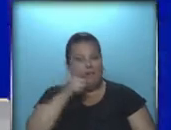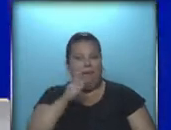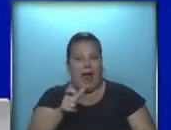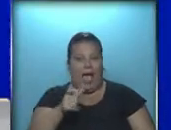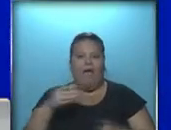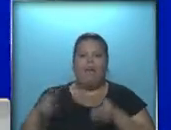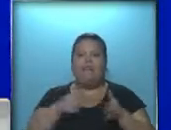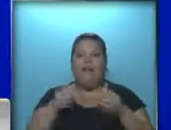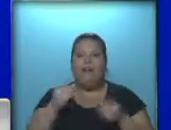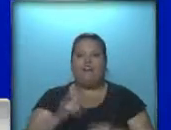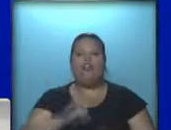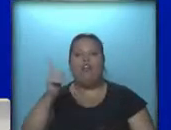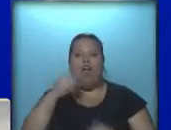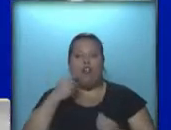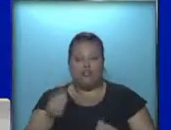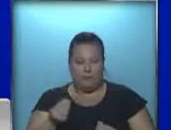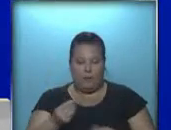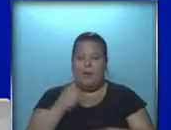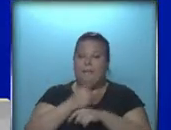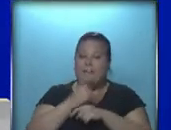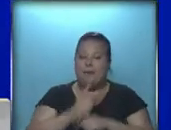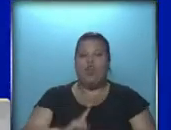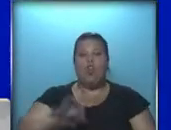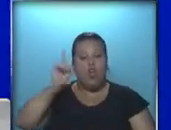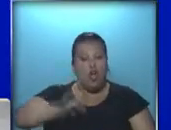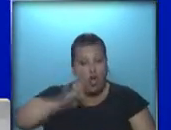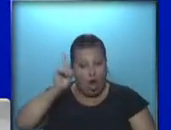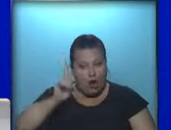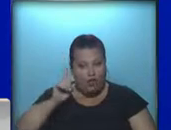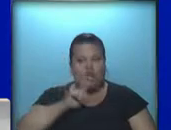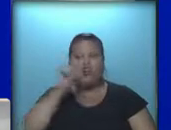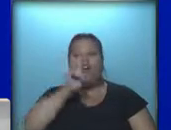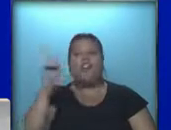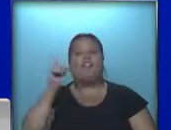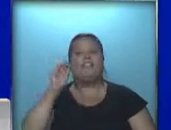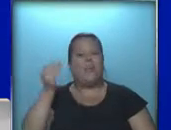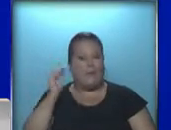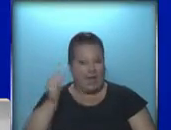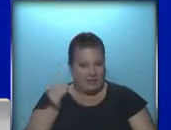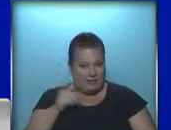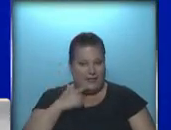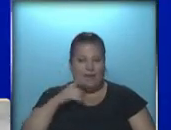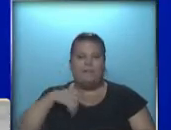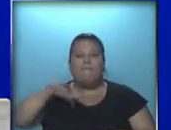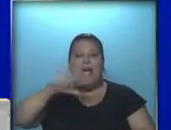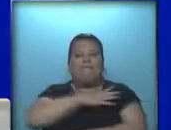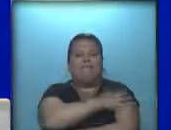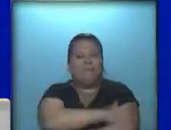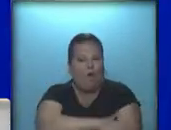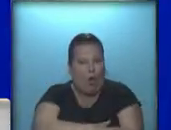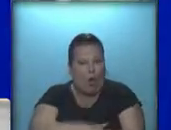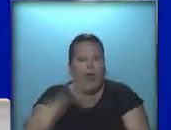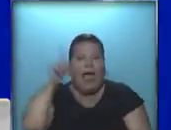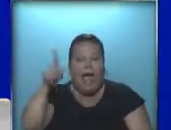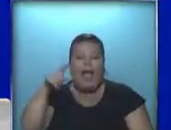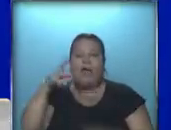de la brújula y la del norte, Pablo. En primer lugar porque en el norte es el nordeste en Brasil, históricamente el lugar más pobre y ahí es